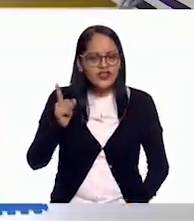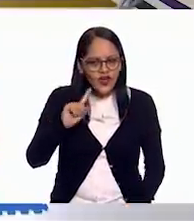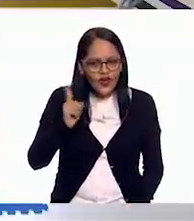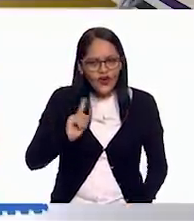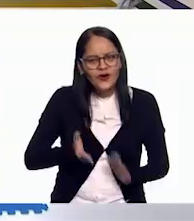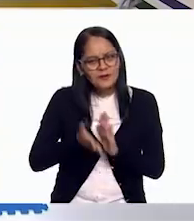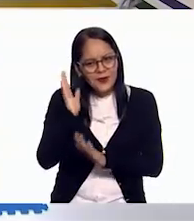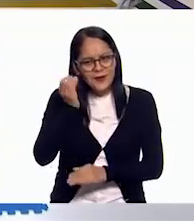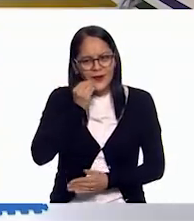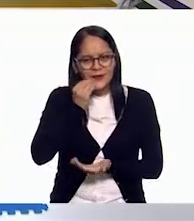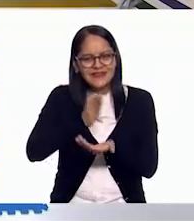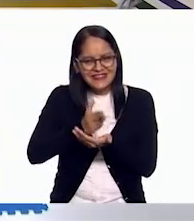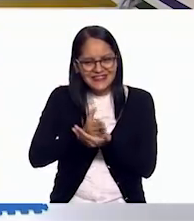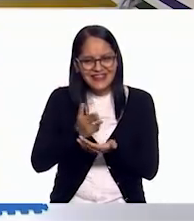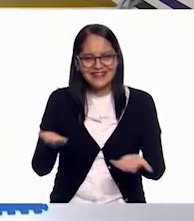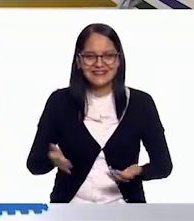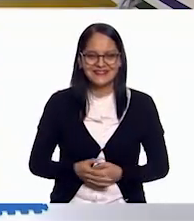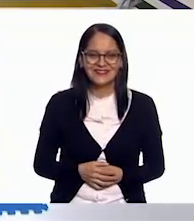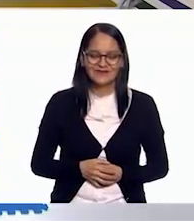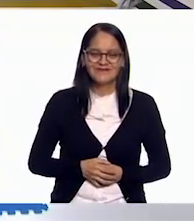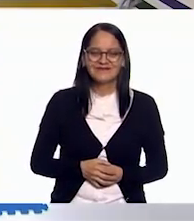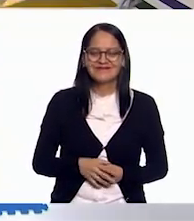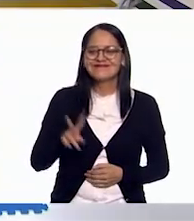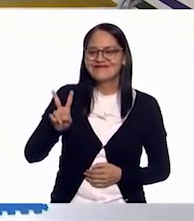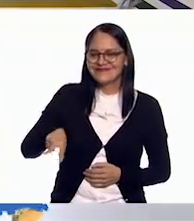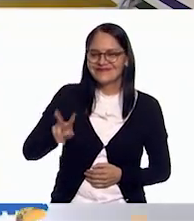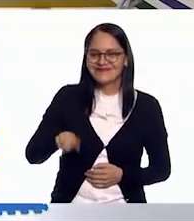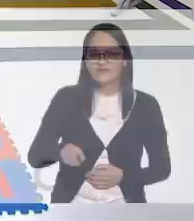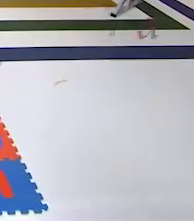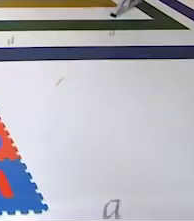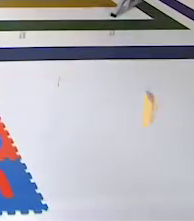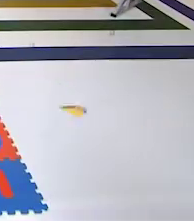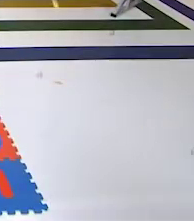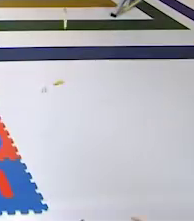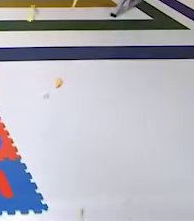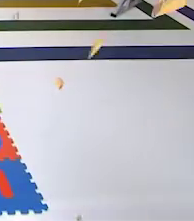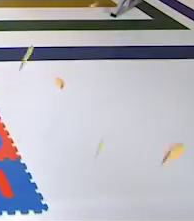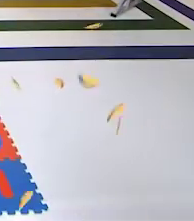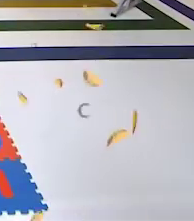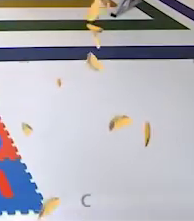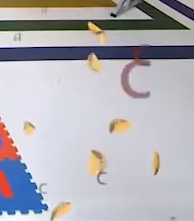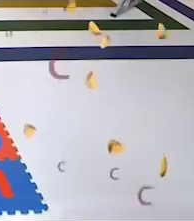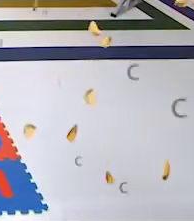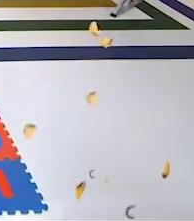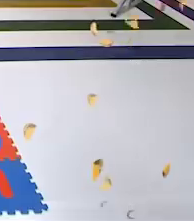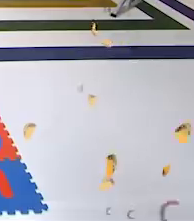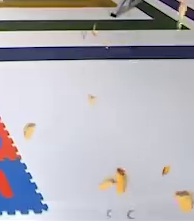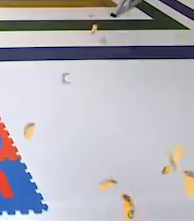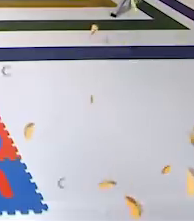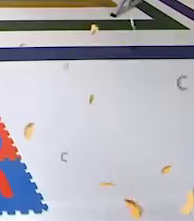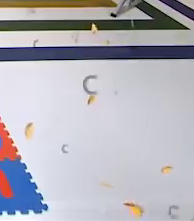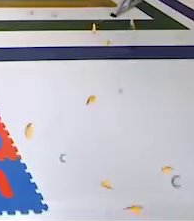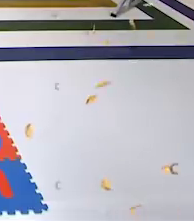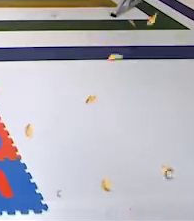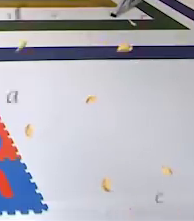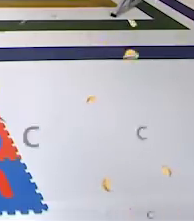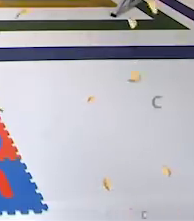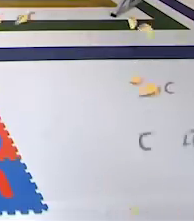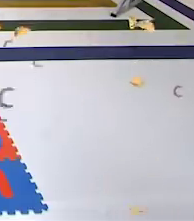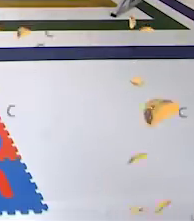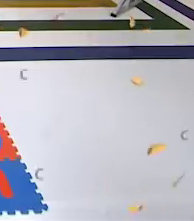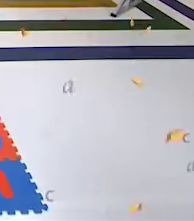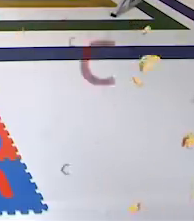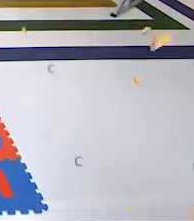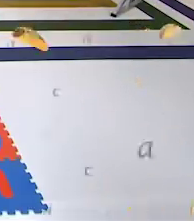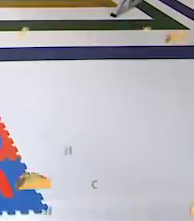tacos. de veras. Uy, uy, cuidado. Hay una lluvia de tacos por todas partes. Y de